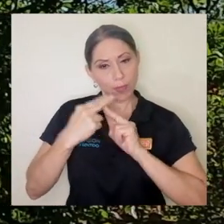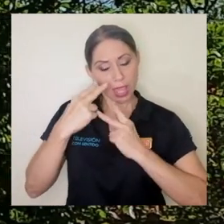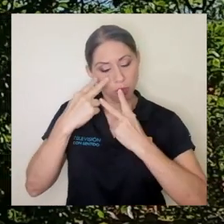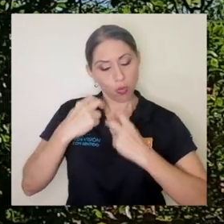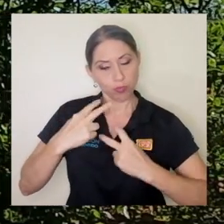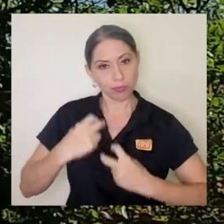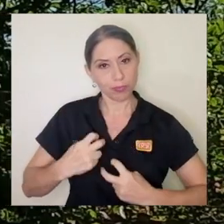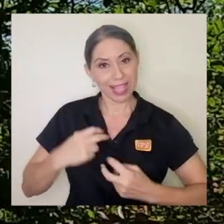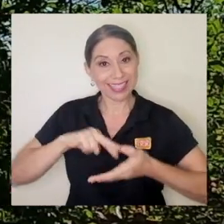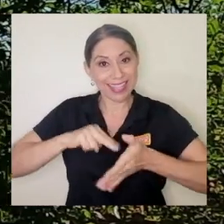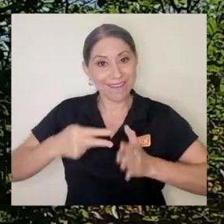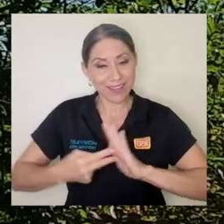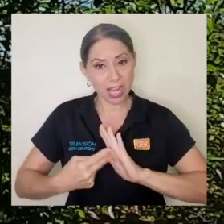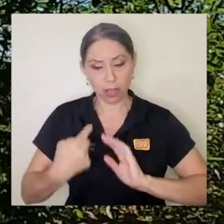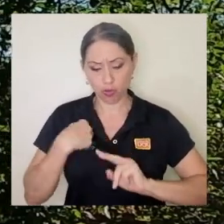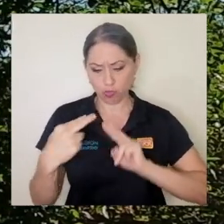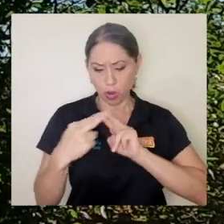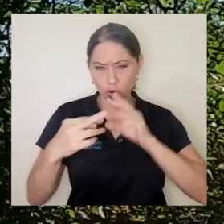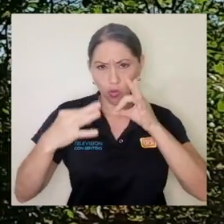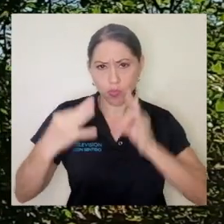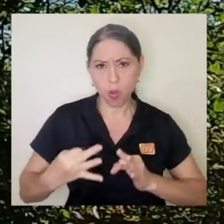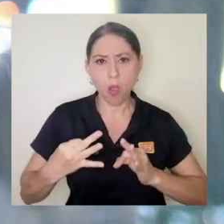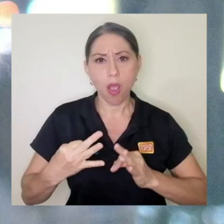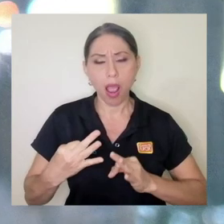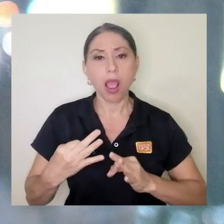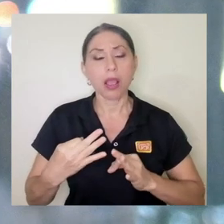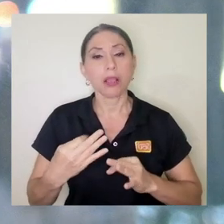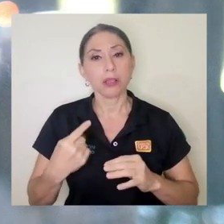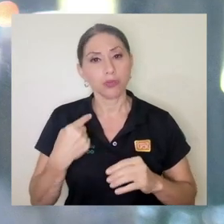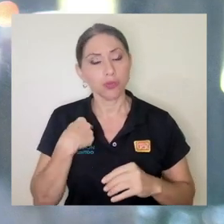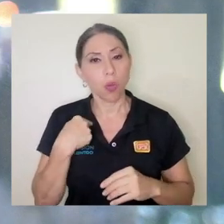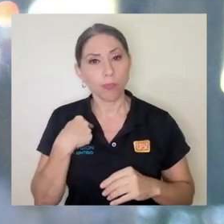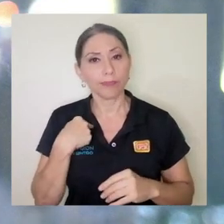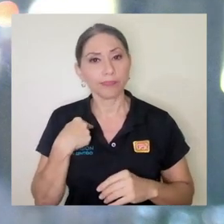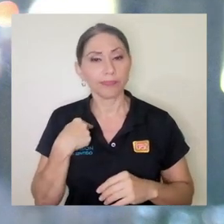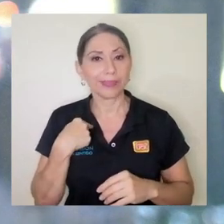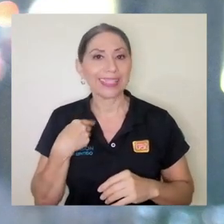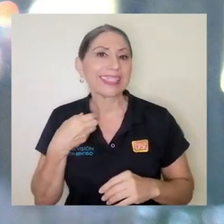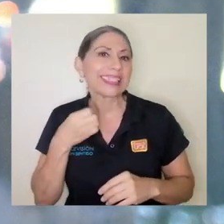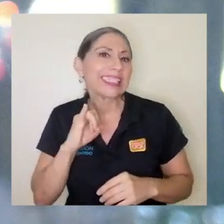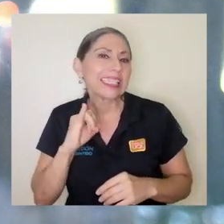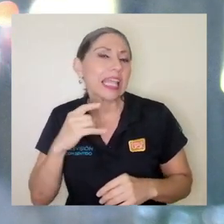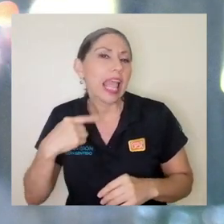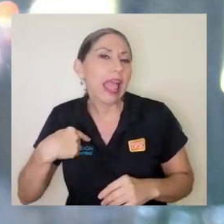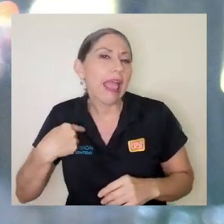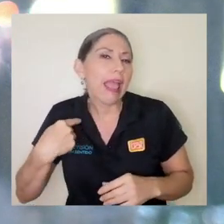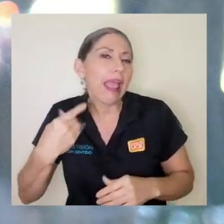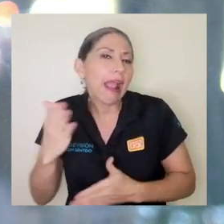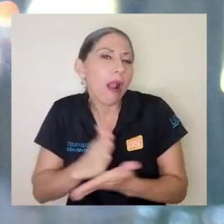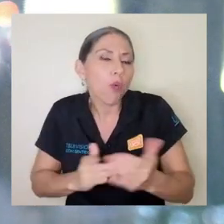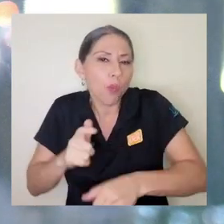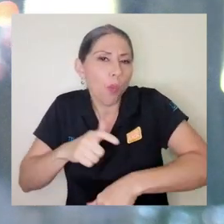autoconocimiento, ¿verdad? Porque en ese autoconocimiento hay un reconocimiento que yo hago y entonces si eventualmente